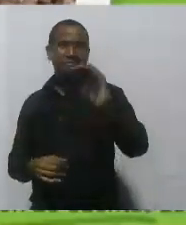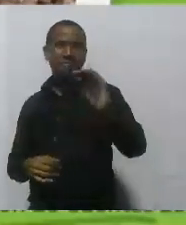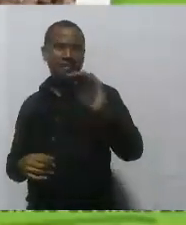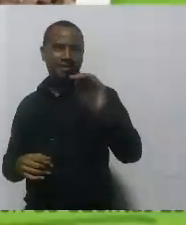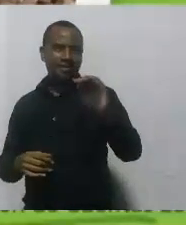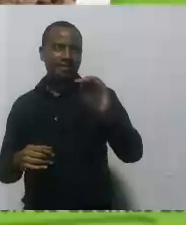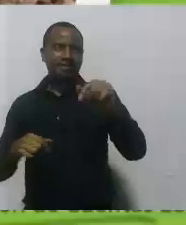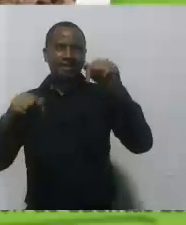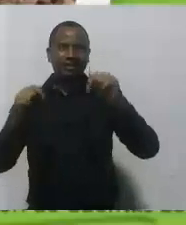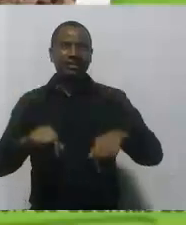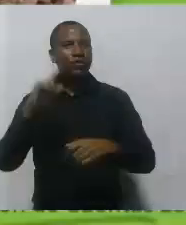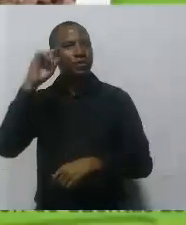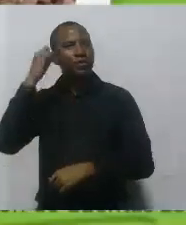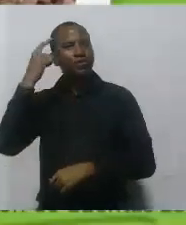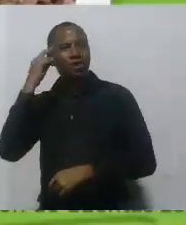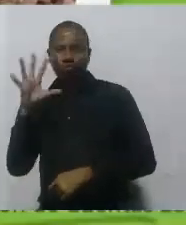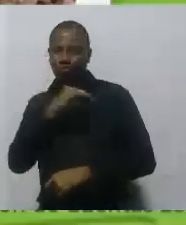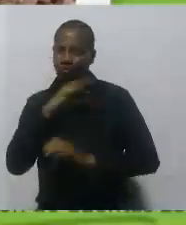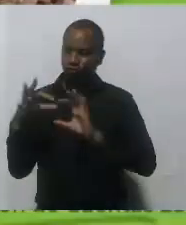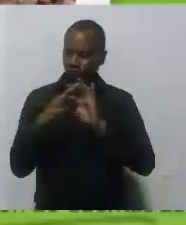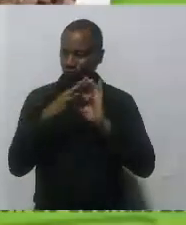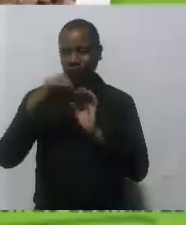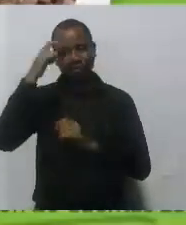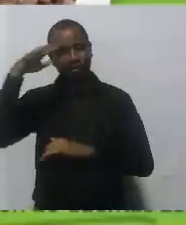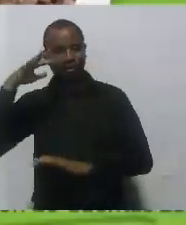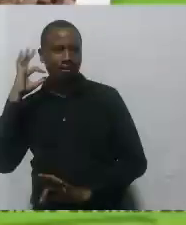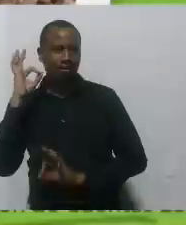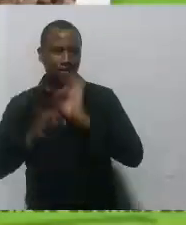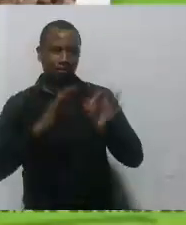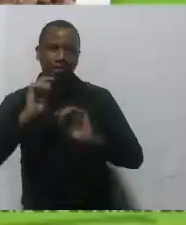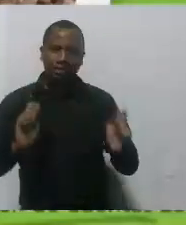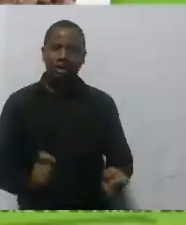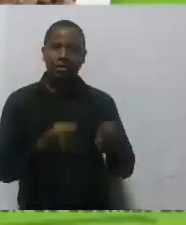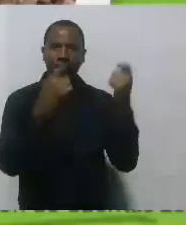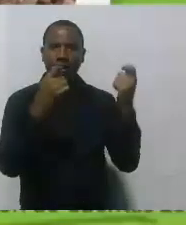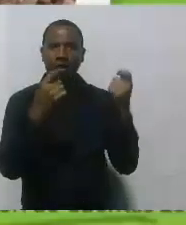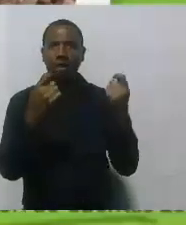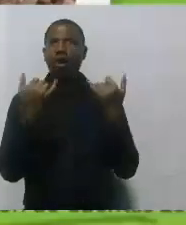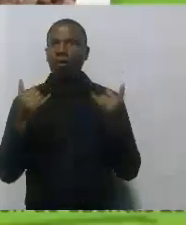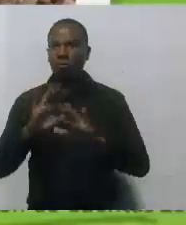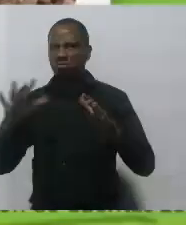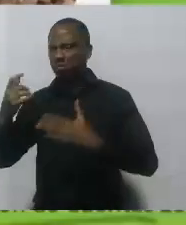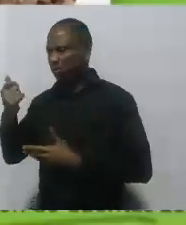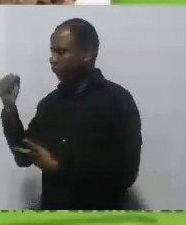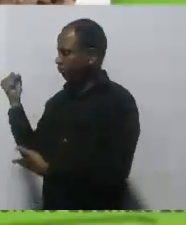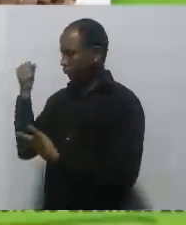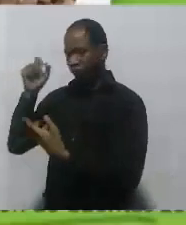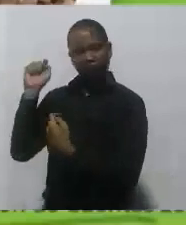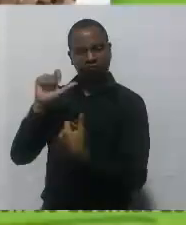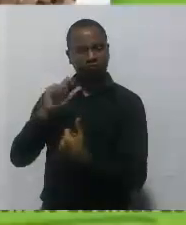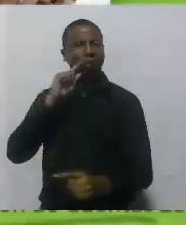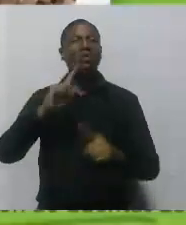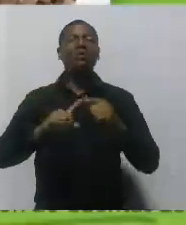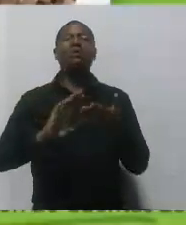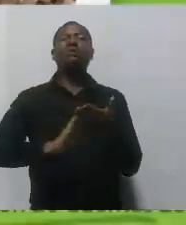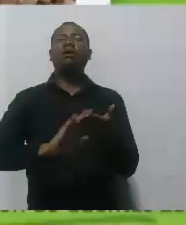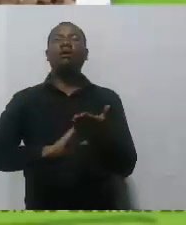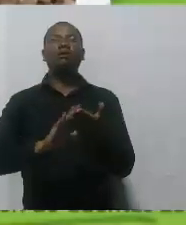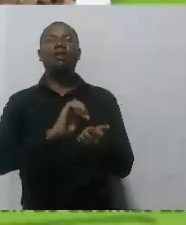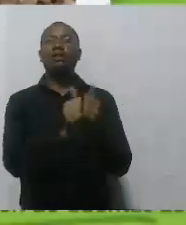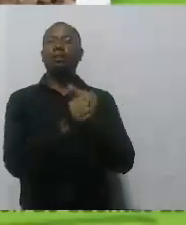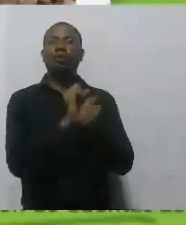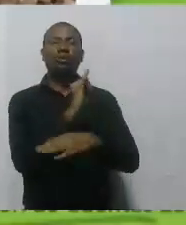Cartagena ha fortalecido los recursos para el sector deporte ha saneado los recursos del